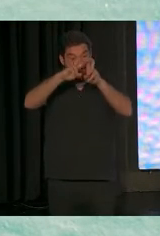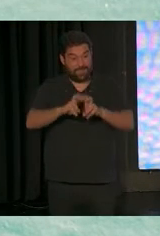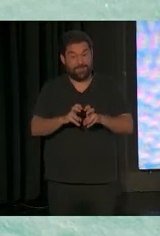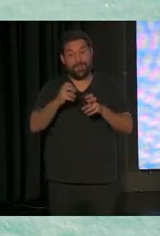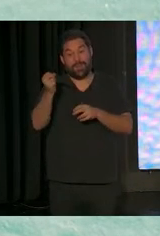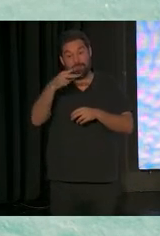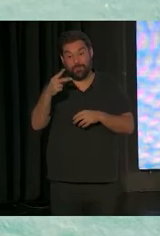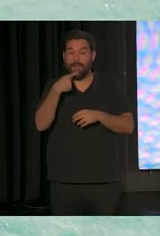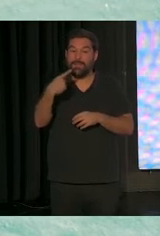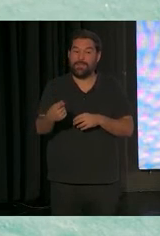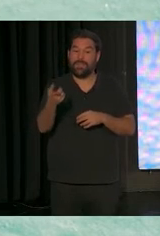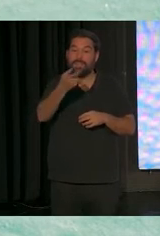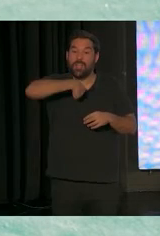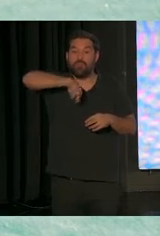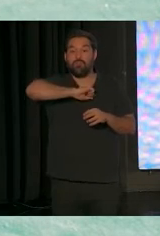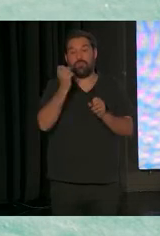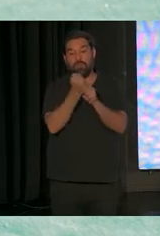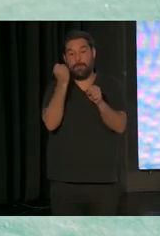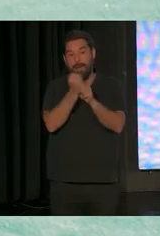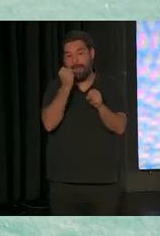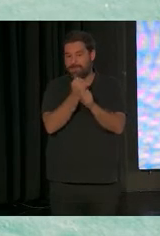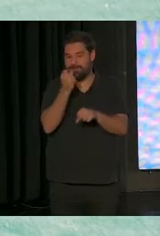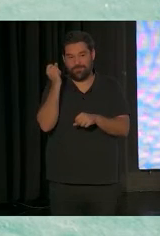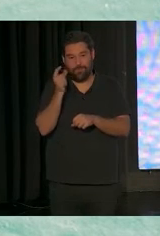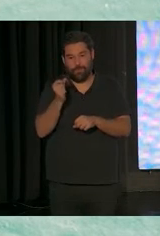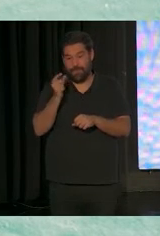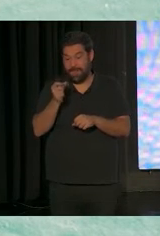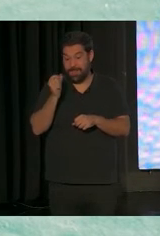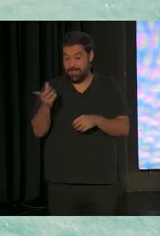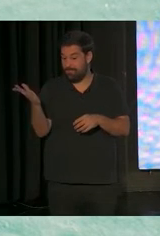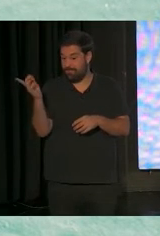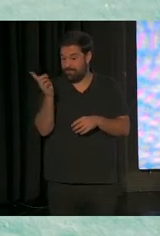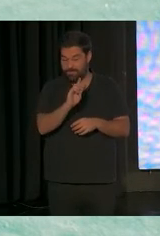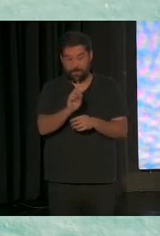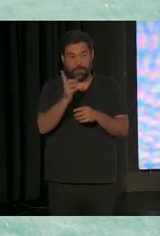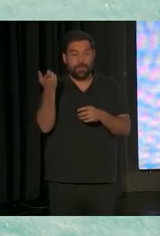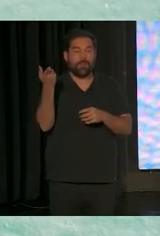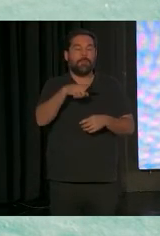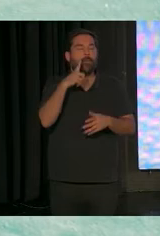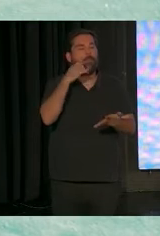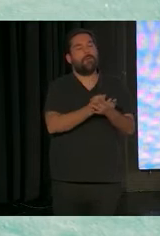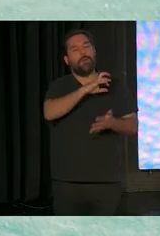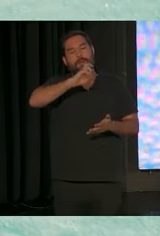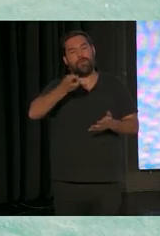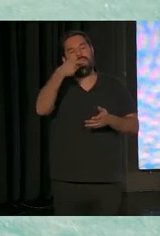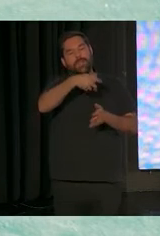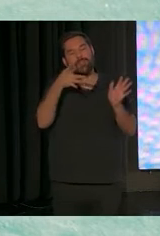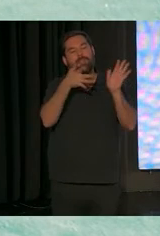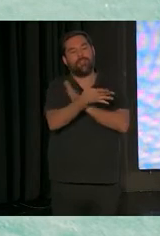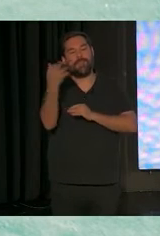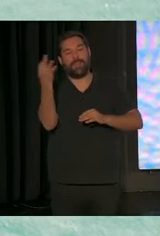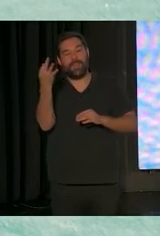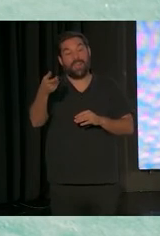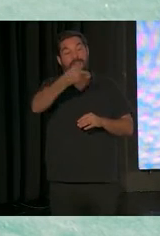que no estamos realmente trabajando en rutinas. Y otra cosa que también demuestra es que eso hace que no